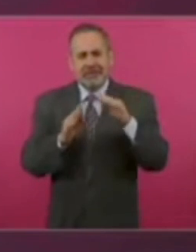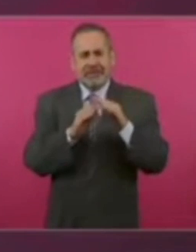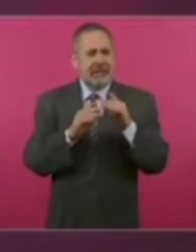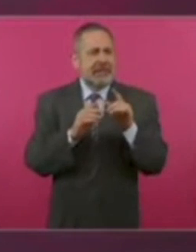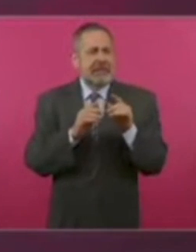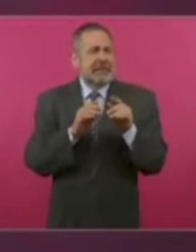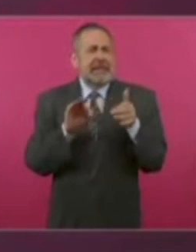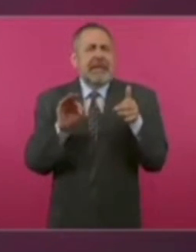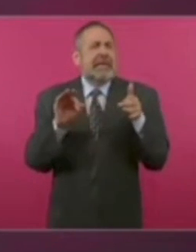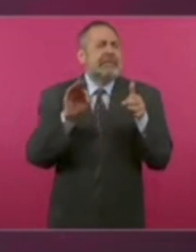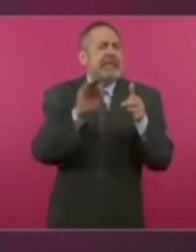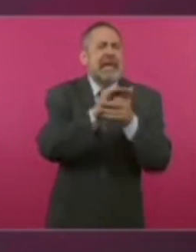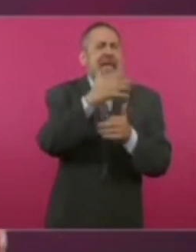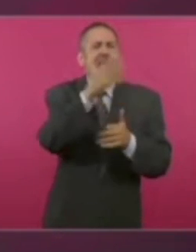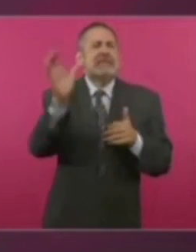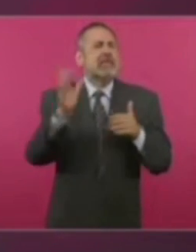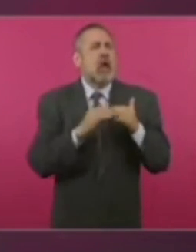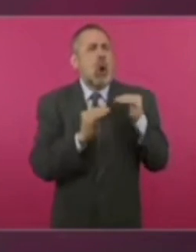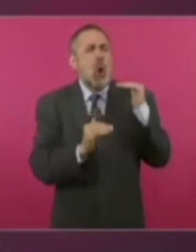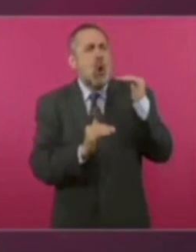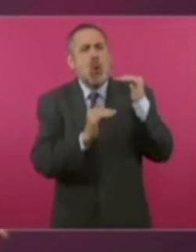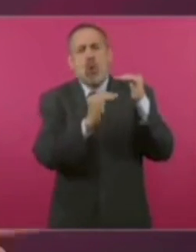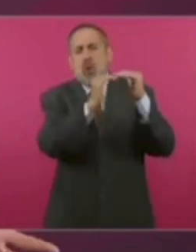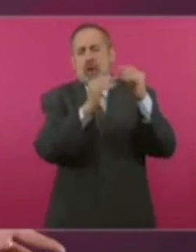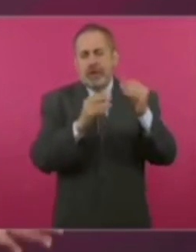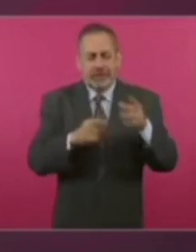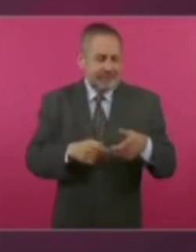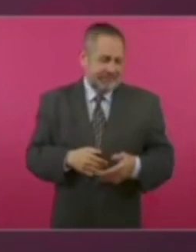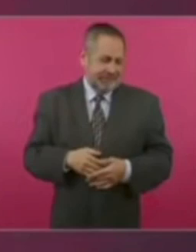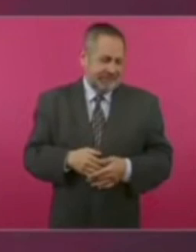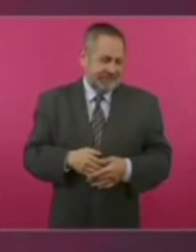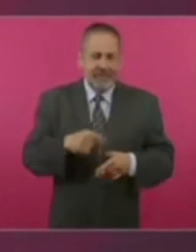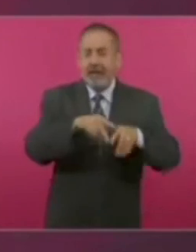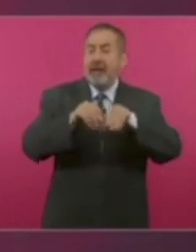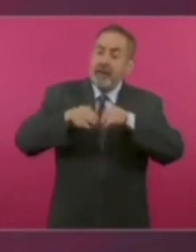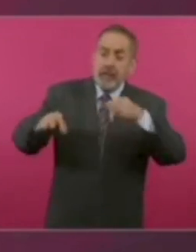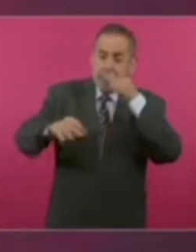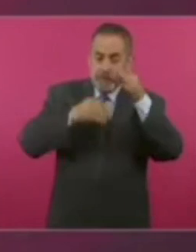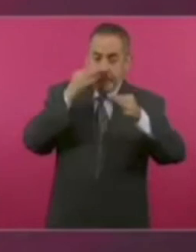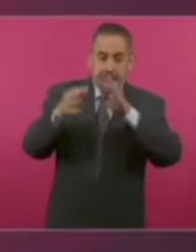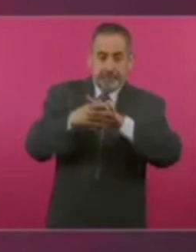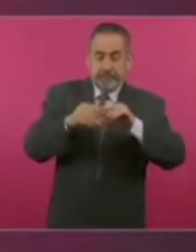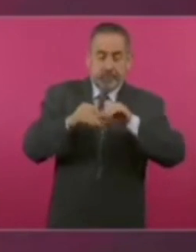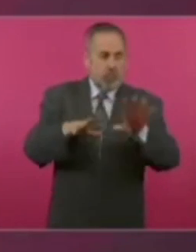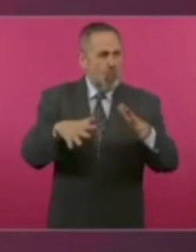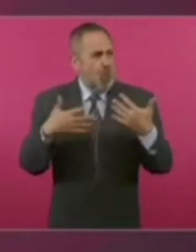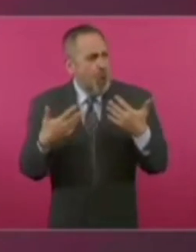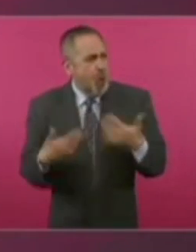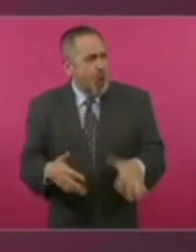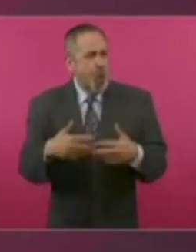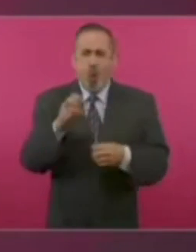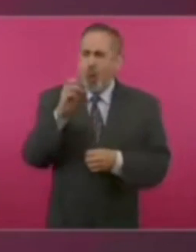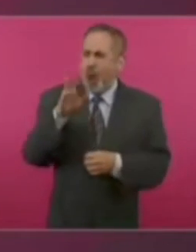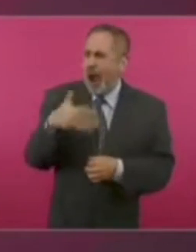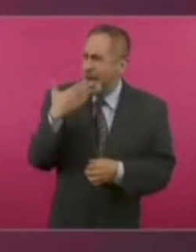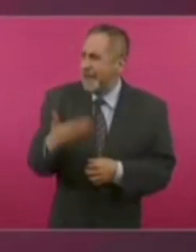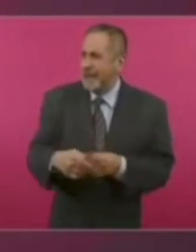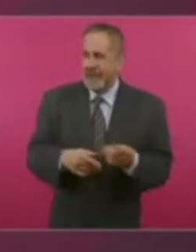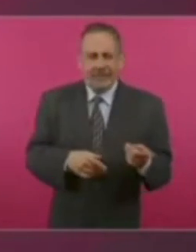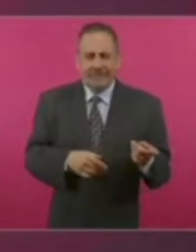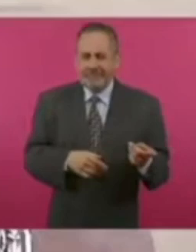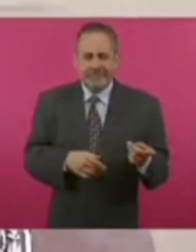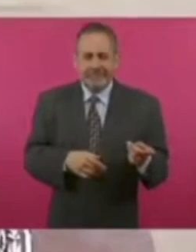del paraíso. Y todos los medios la difunden como un acontecimiento cuando lo que en realidad